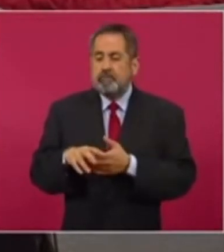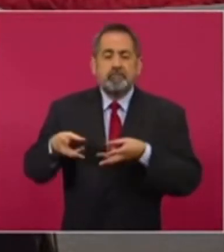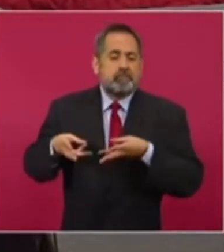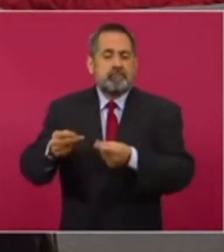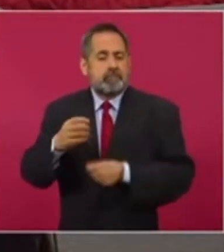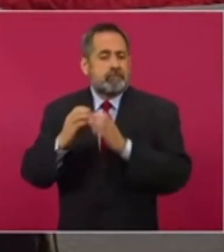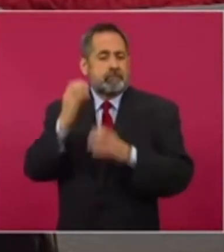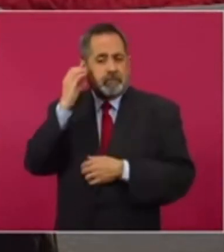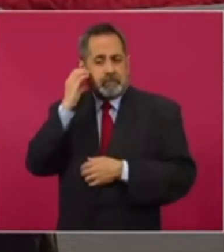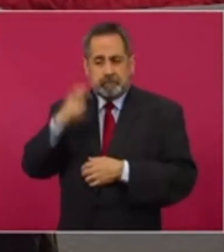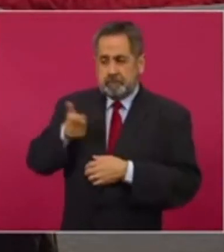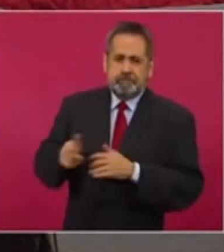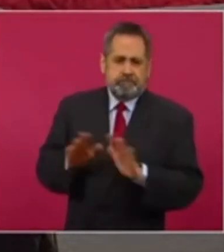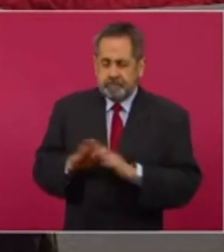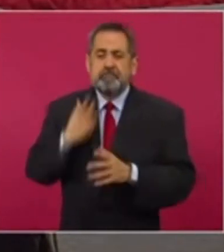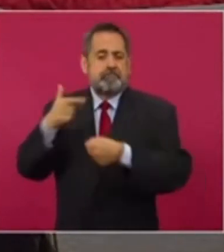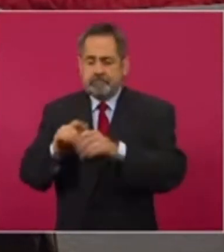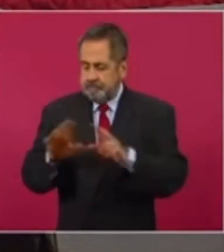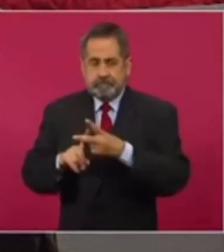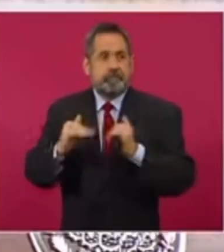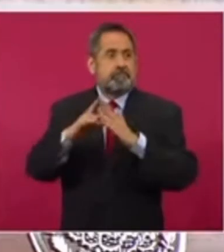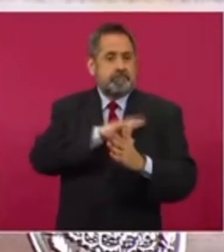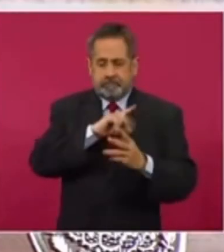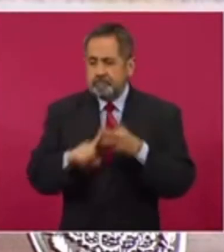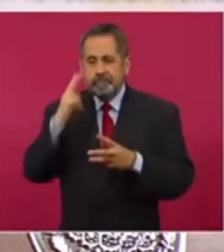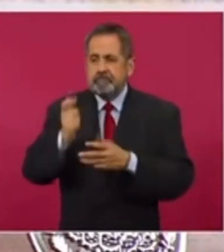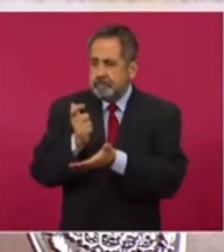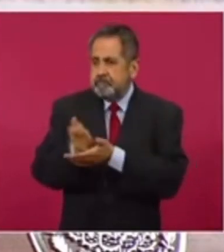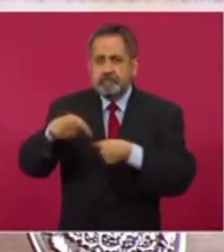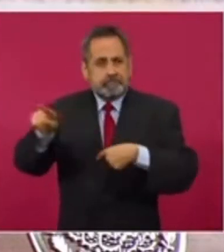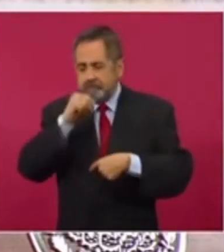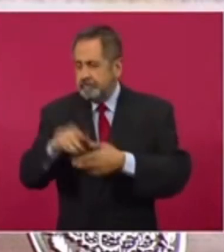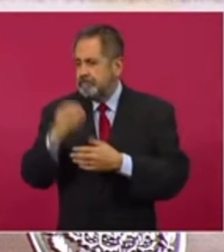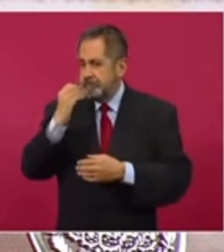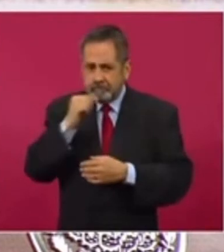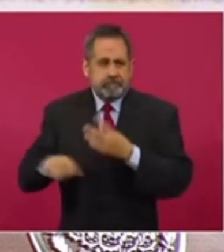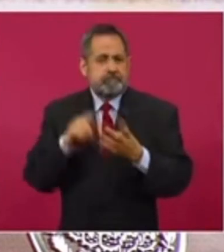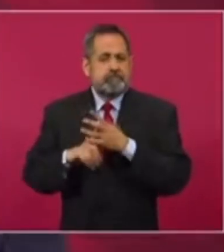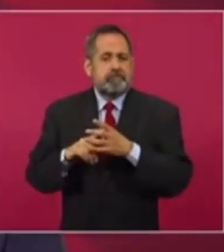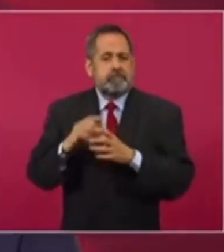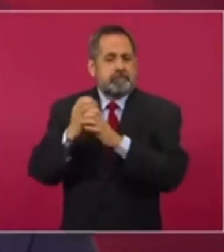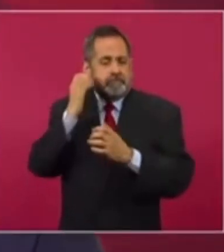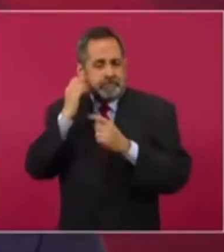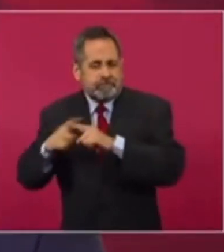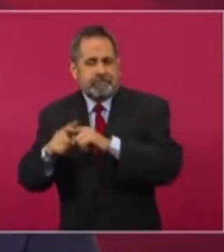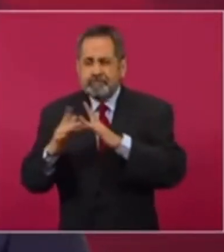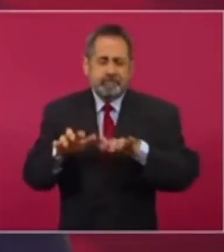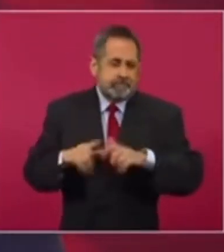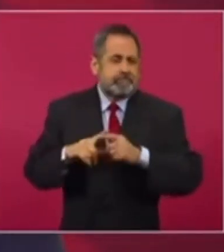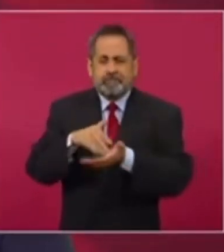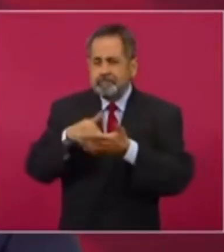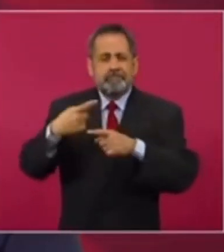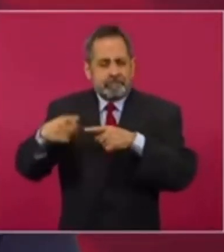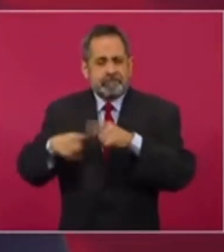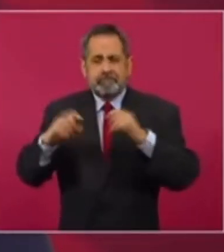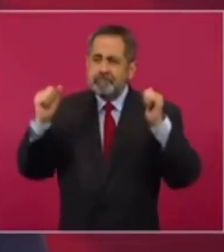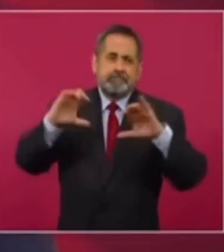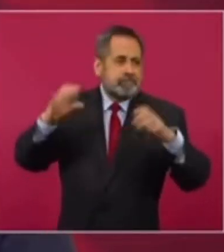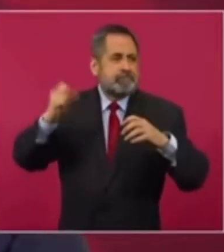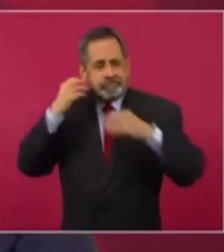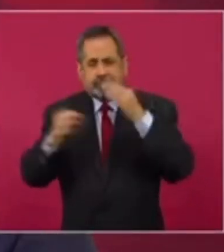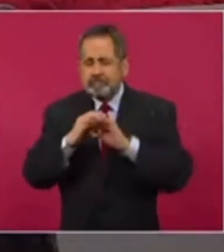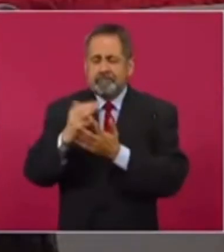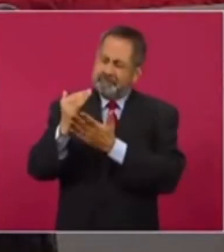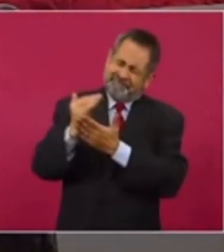gastos tales como telefonía celular, combustibles, arrendamientos, diáticos y pasajes, alimentación, equipo de telecomunicaciones, bienes informáticos, papelería, congresos y